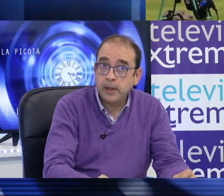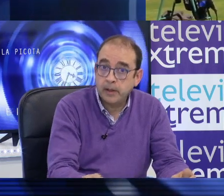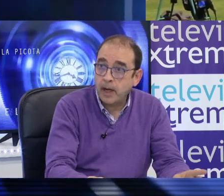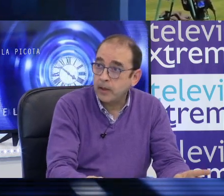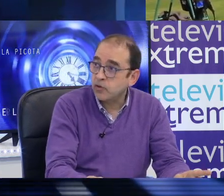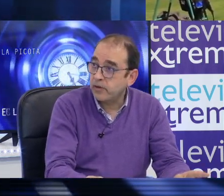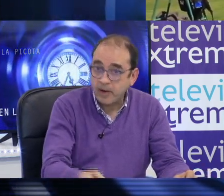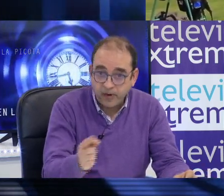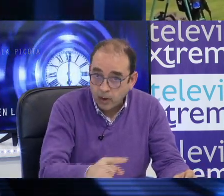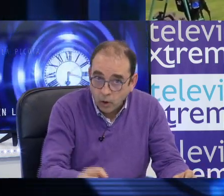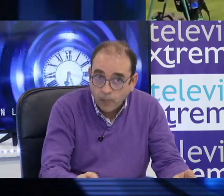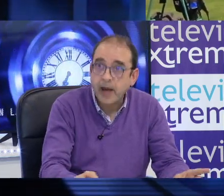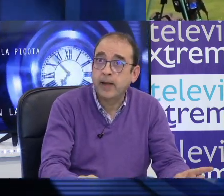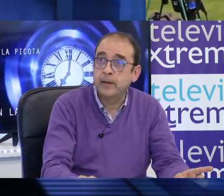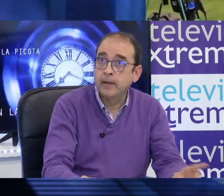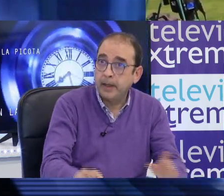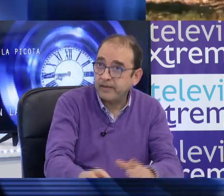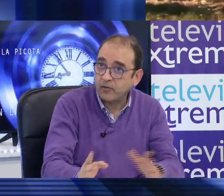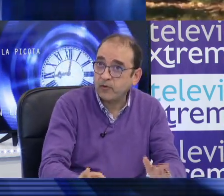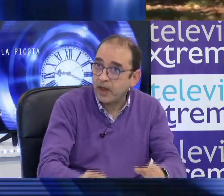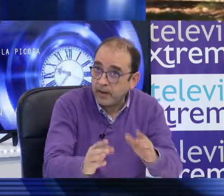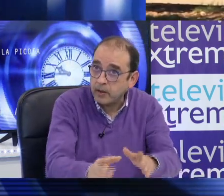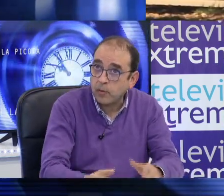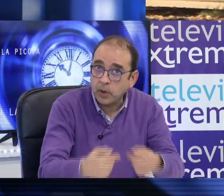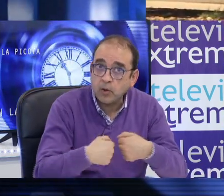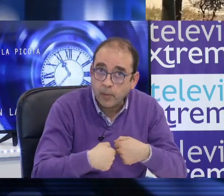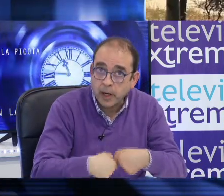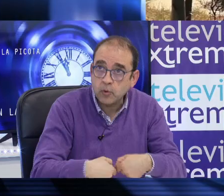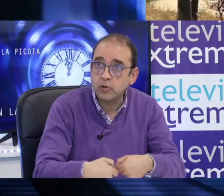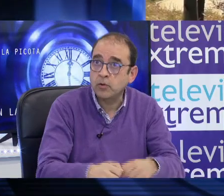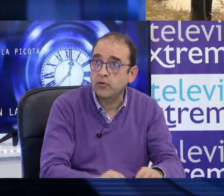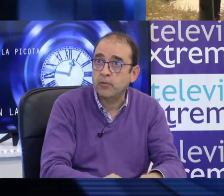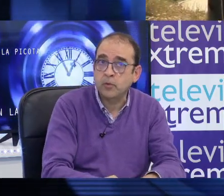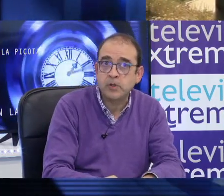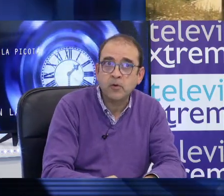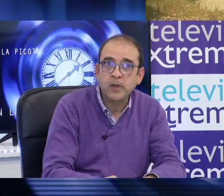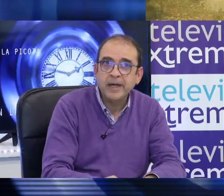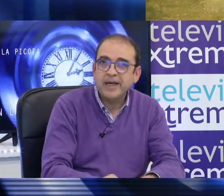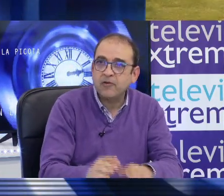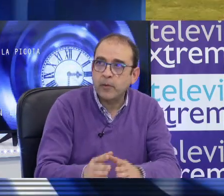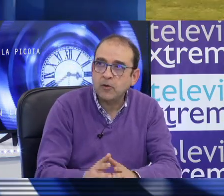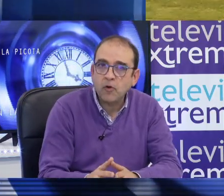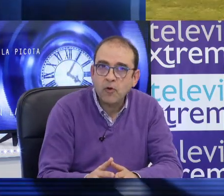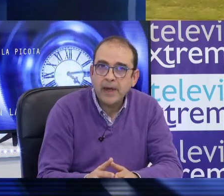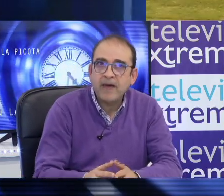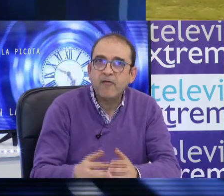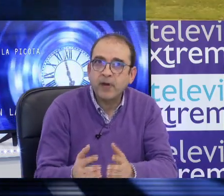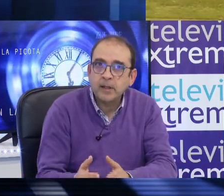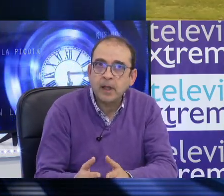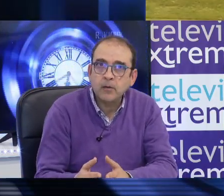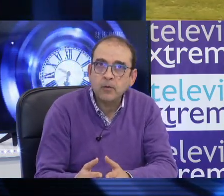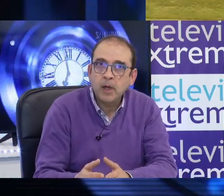al ecosistema al final no lo pagan estas sociedades ni estos políticos, los pagamos nosotros nuestros bolsillos, y sobre todo